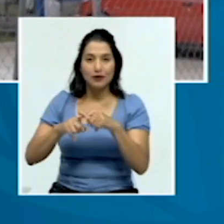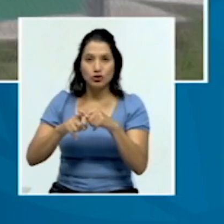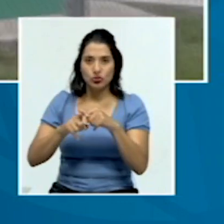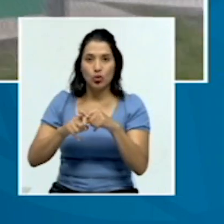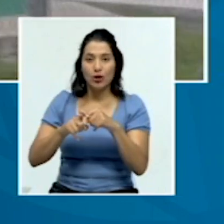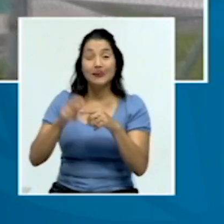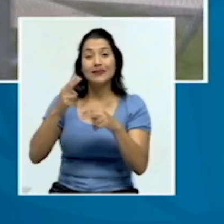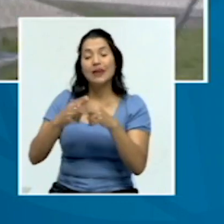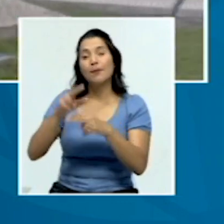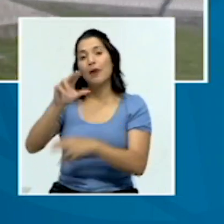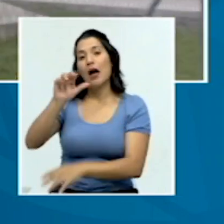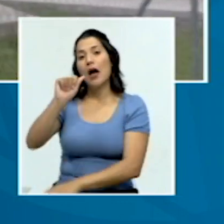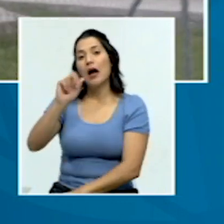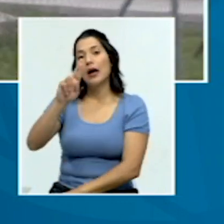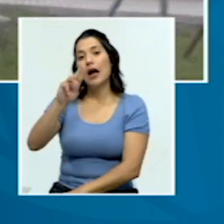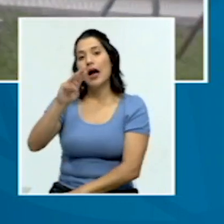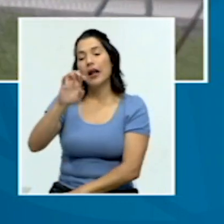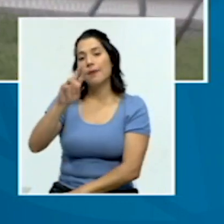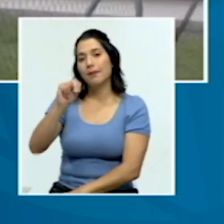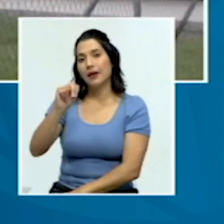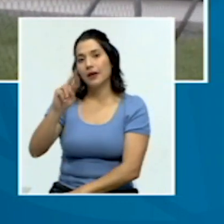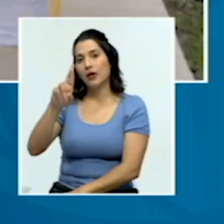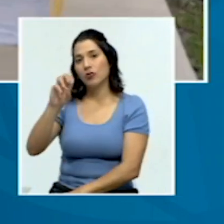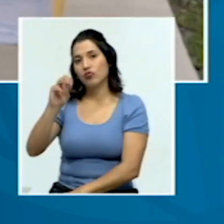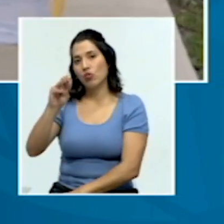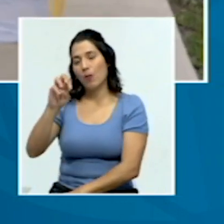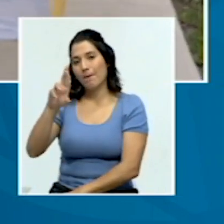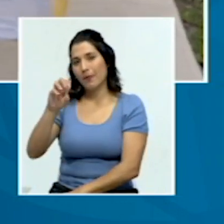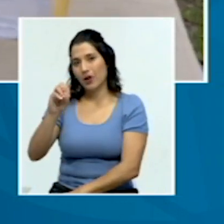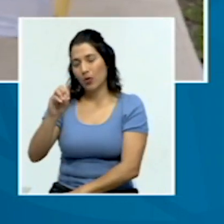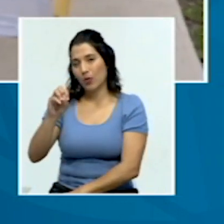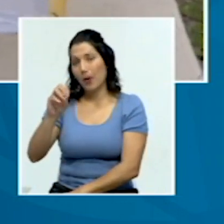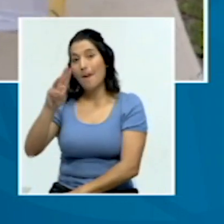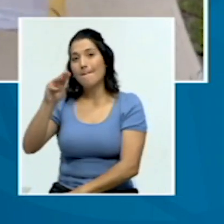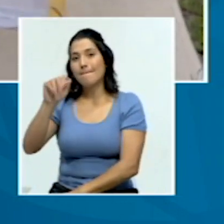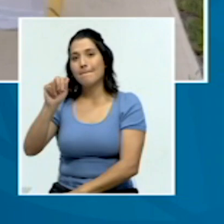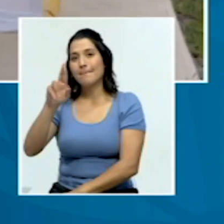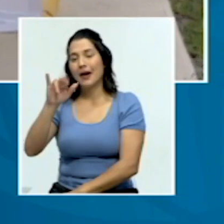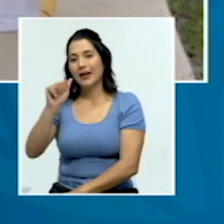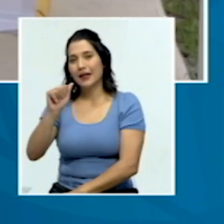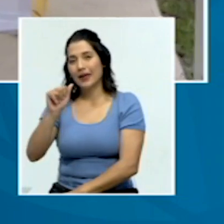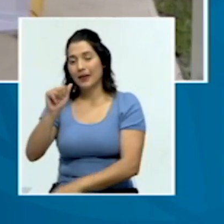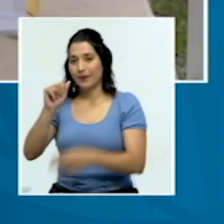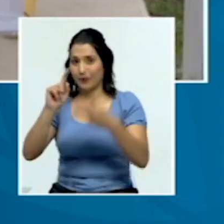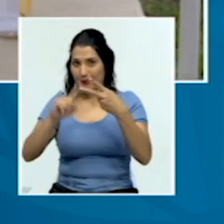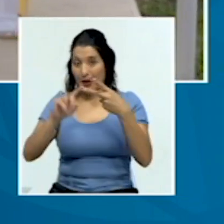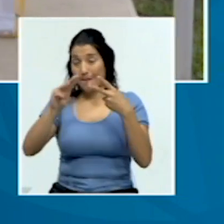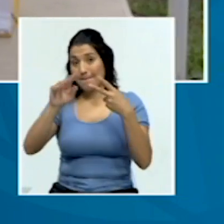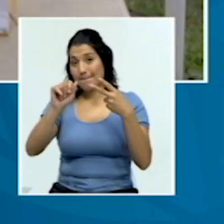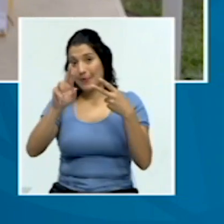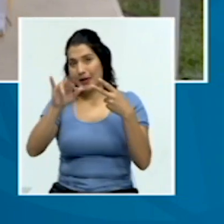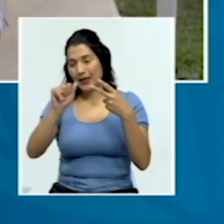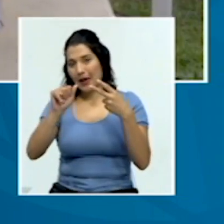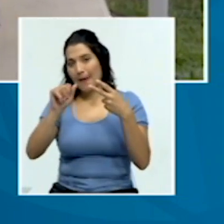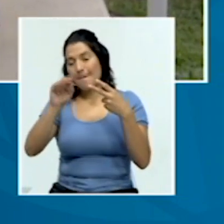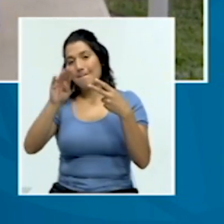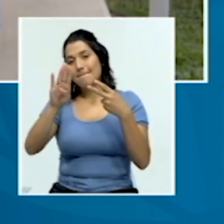es Carmen Romero, María Bejarano, que son las parteras que trabajan activamente con nosotros.